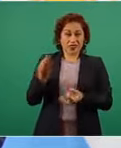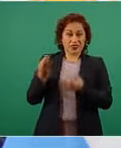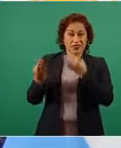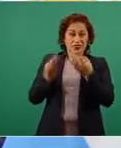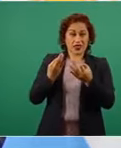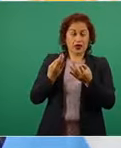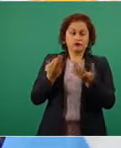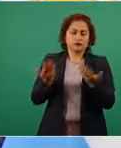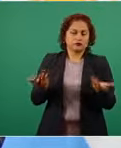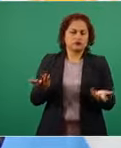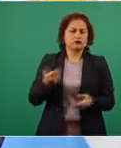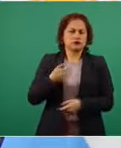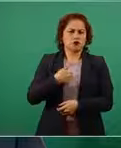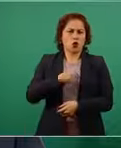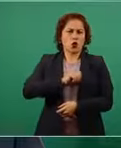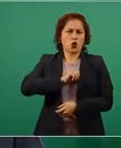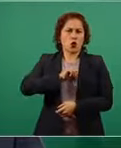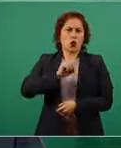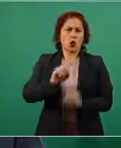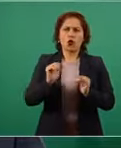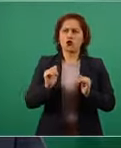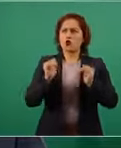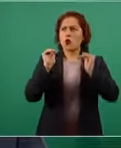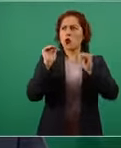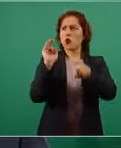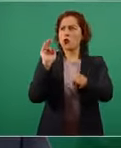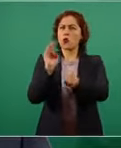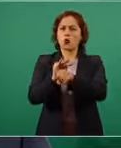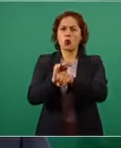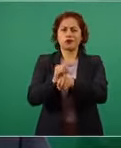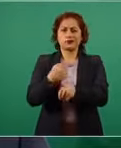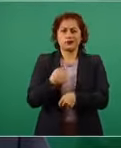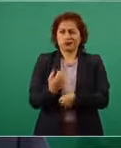privilegios yo no los ejerzo ni me valgo de ellos